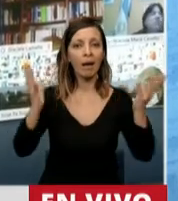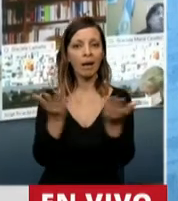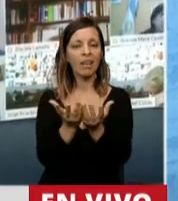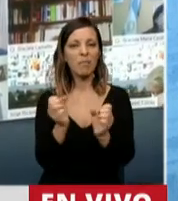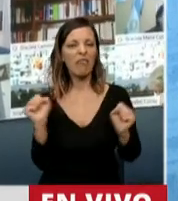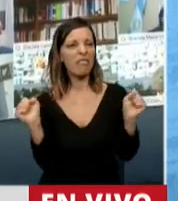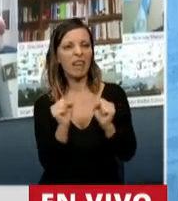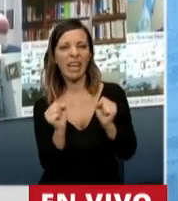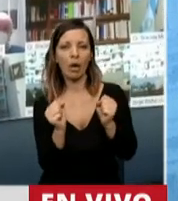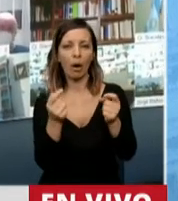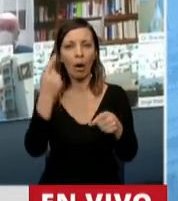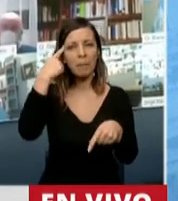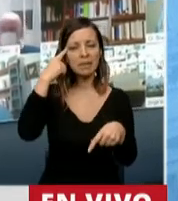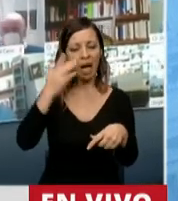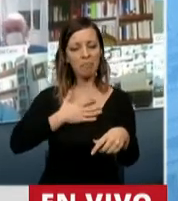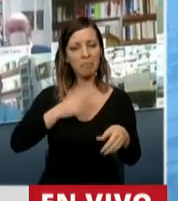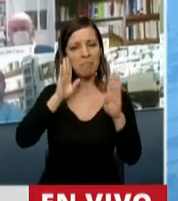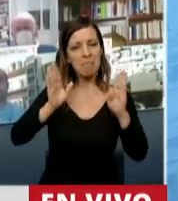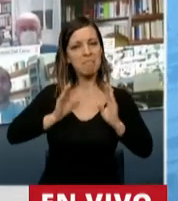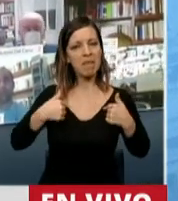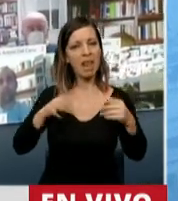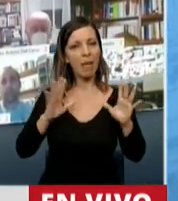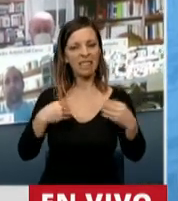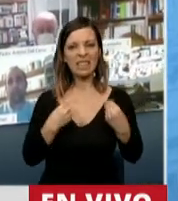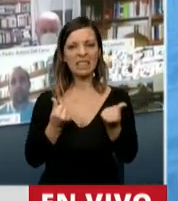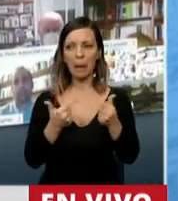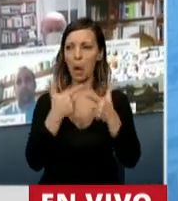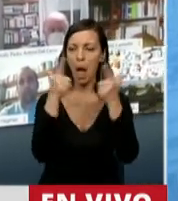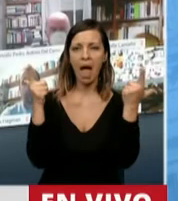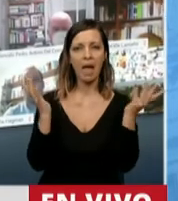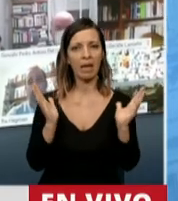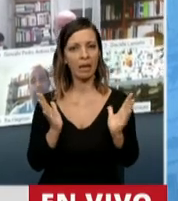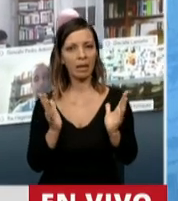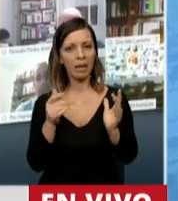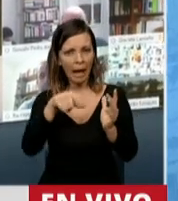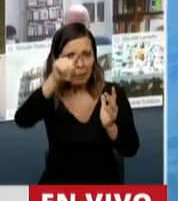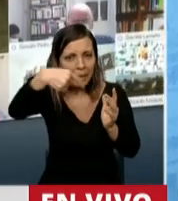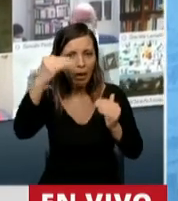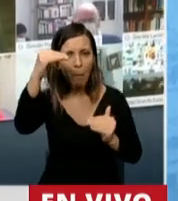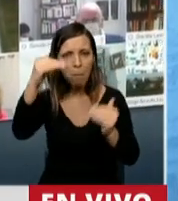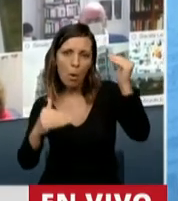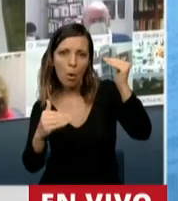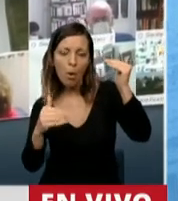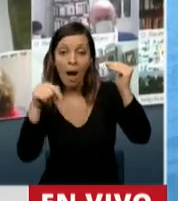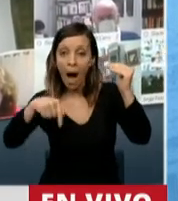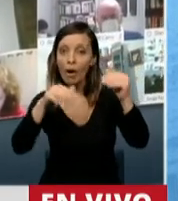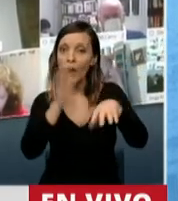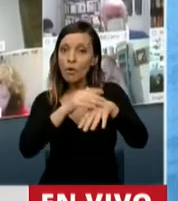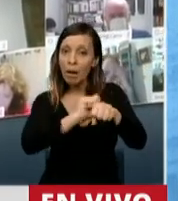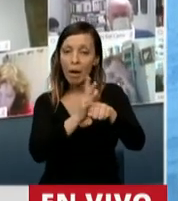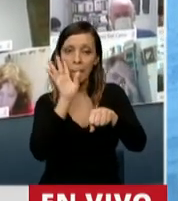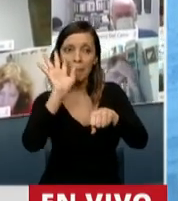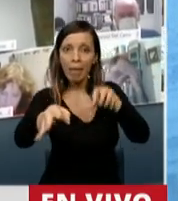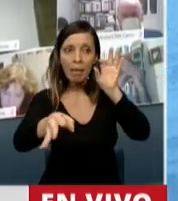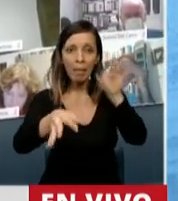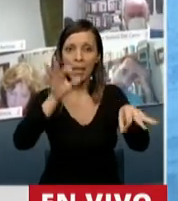calculador, especulador, insensible, que provocó grandes desigualdades en el mundo y también en nuestro